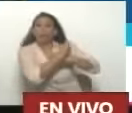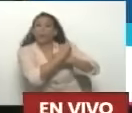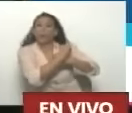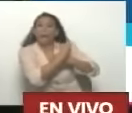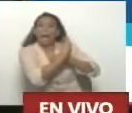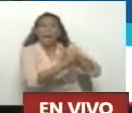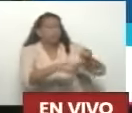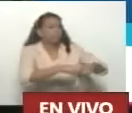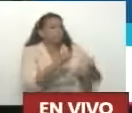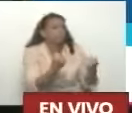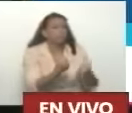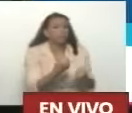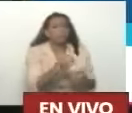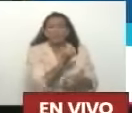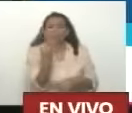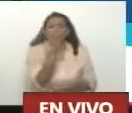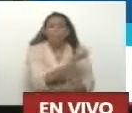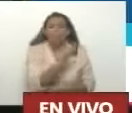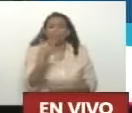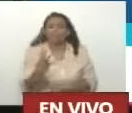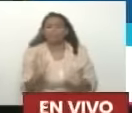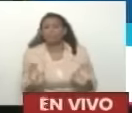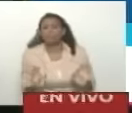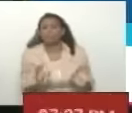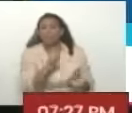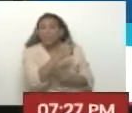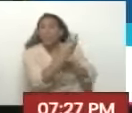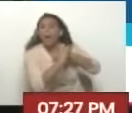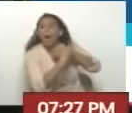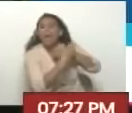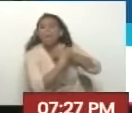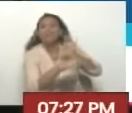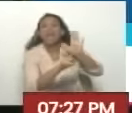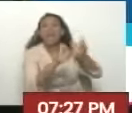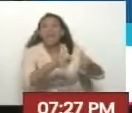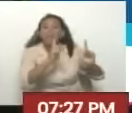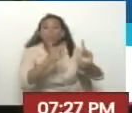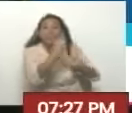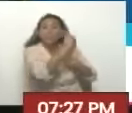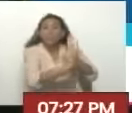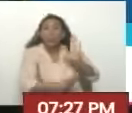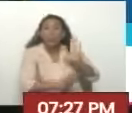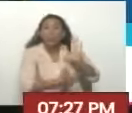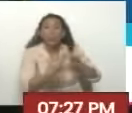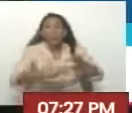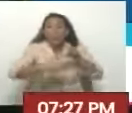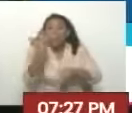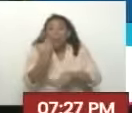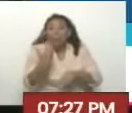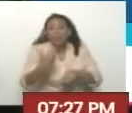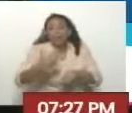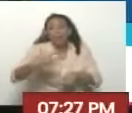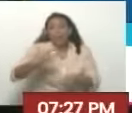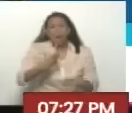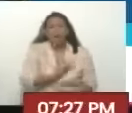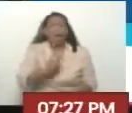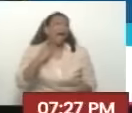Asesinar Porque ellos Anuncian la licencia Que es un modelo Colonialista